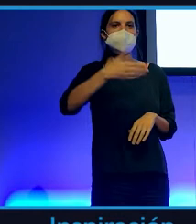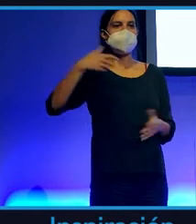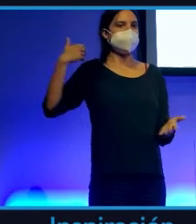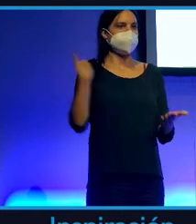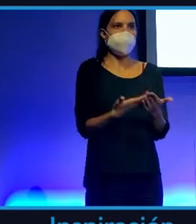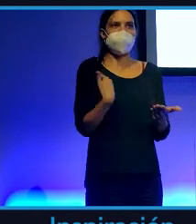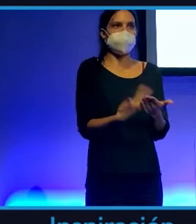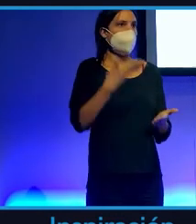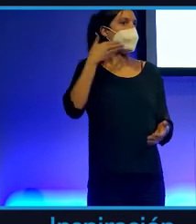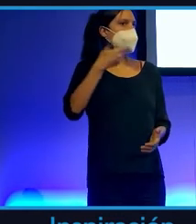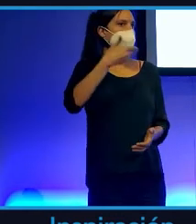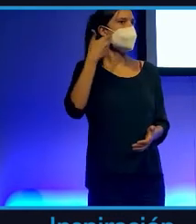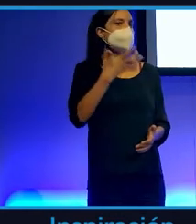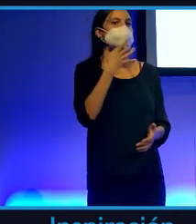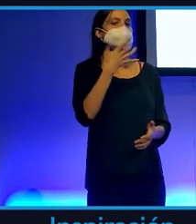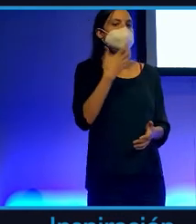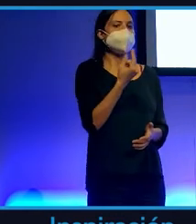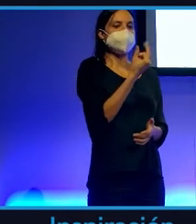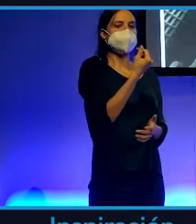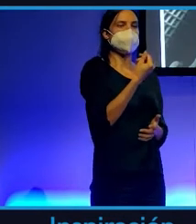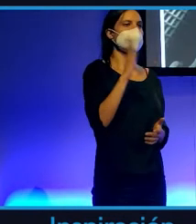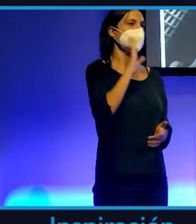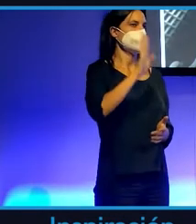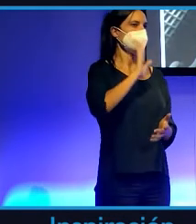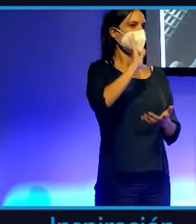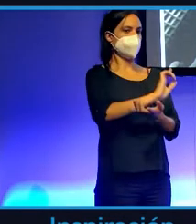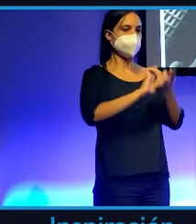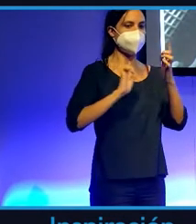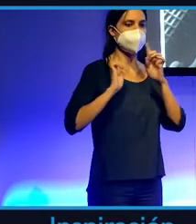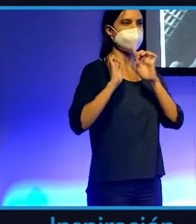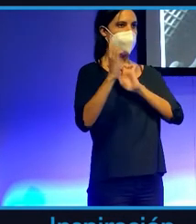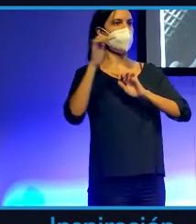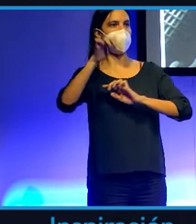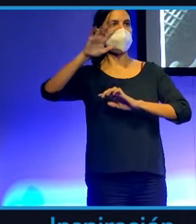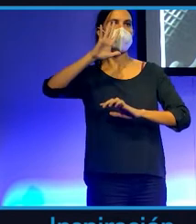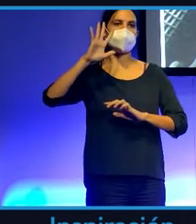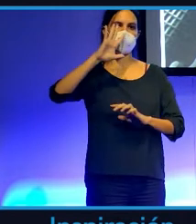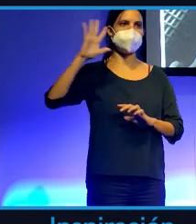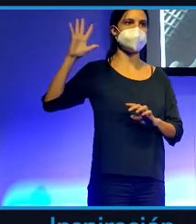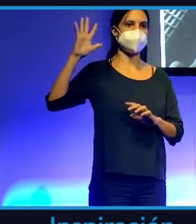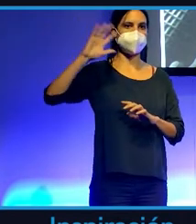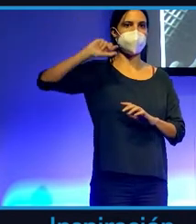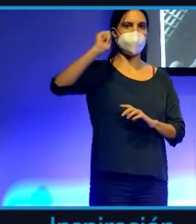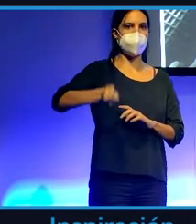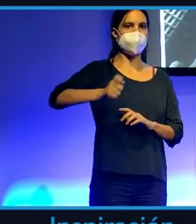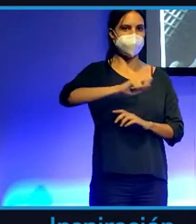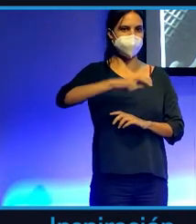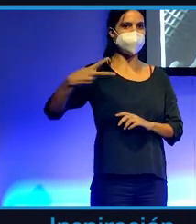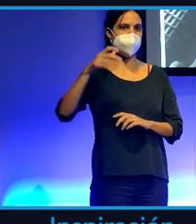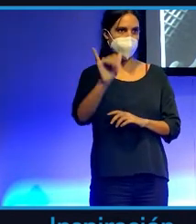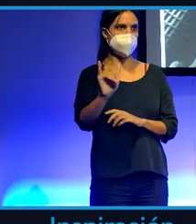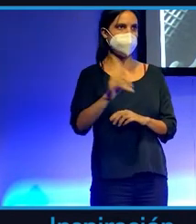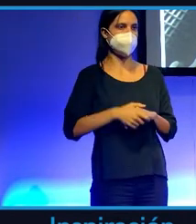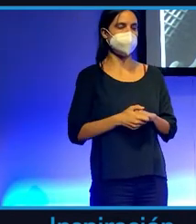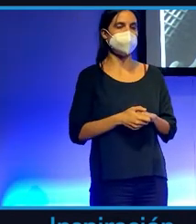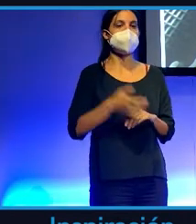blanqueo de capitales a grandísima escala. De hecho Bank 20 millones y una red gordísima que ha estado decenas de años blanqueando dinero